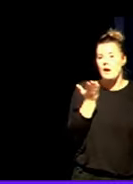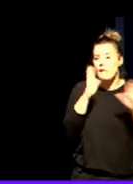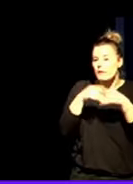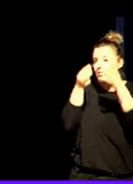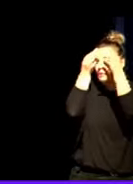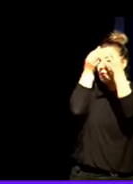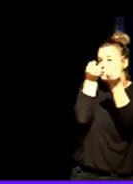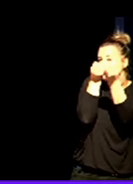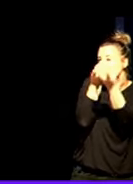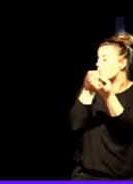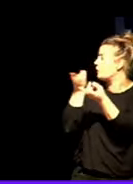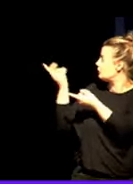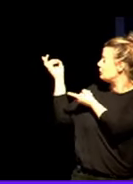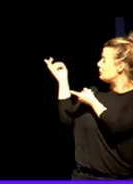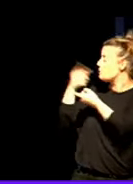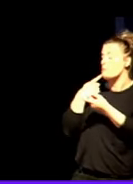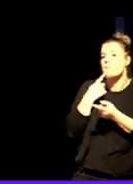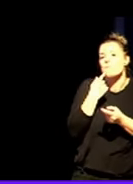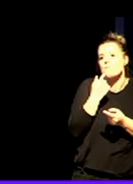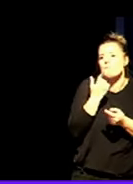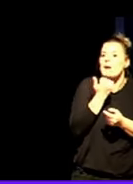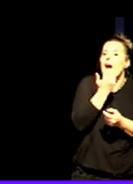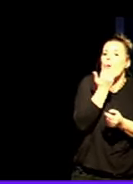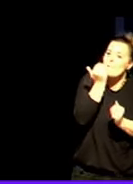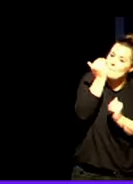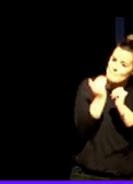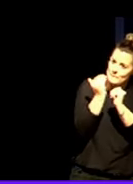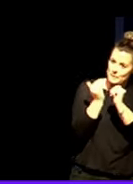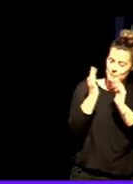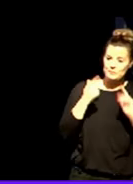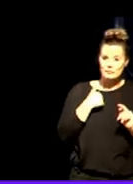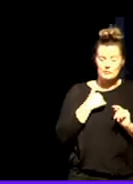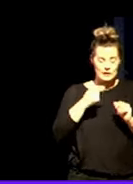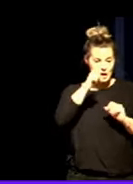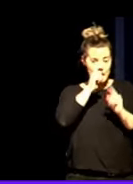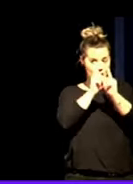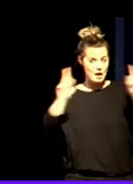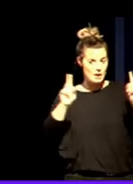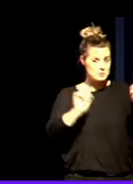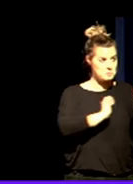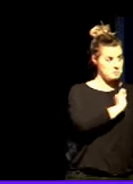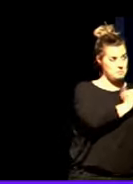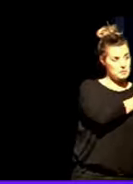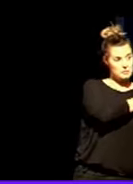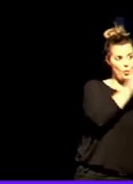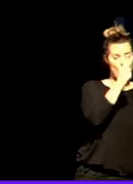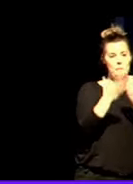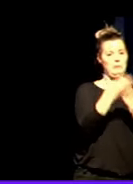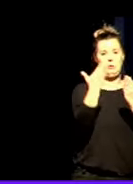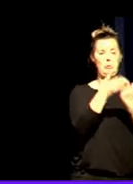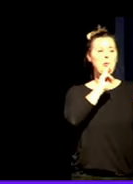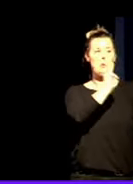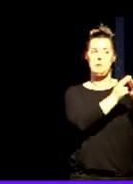porque el número, afortunadamente, es mucho menor. Yo, a principios de año, en un periódico que no quiero mentar,